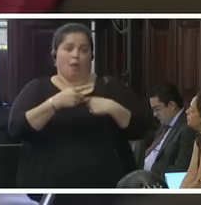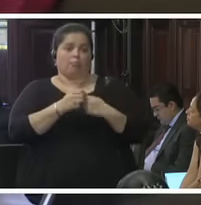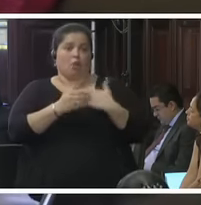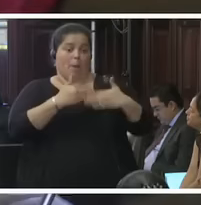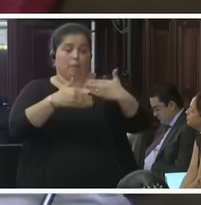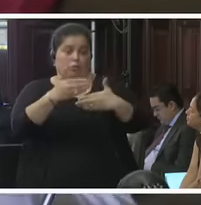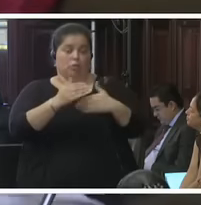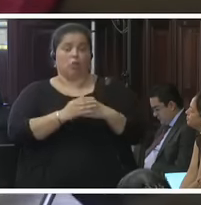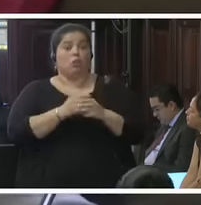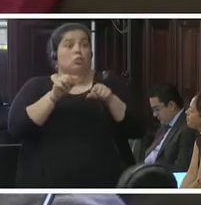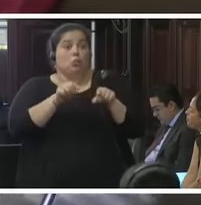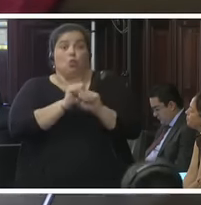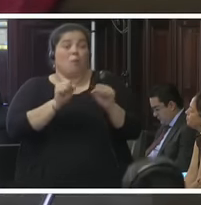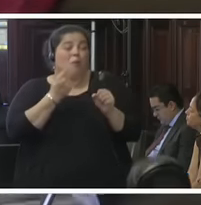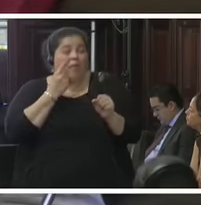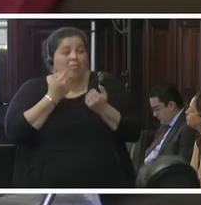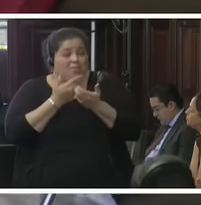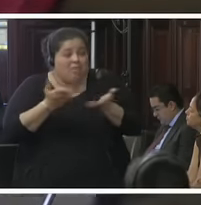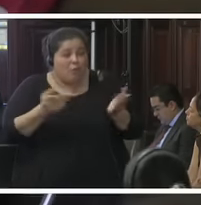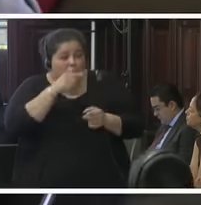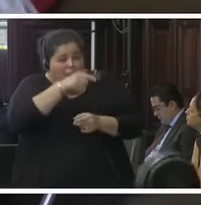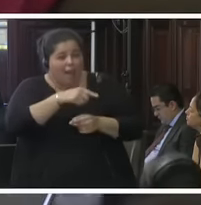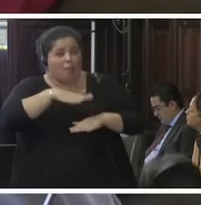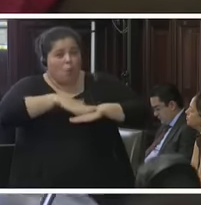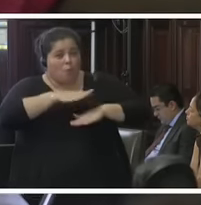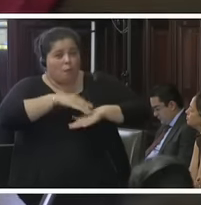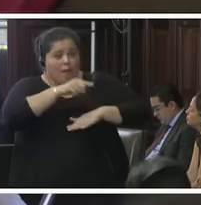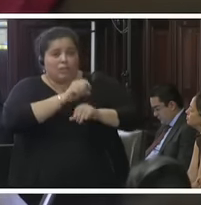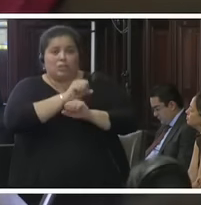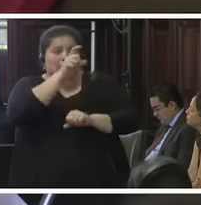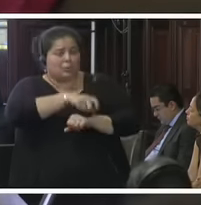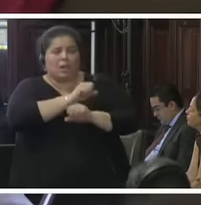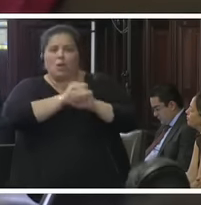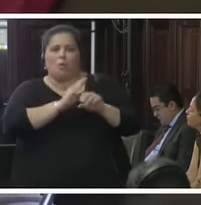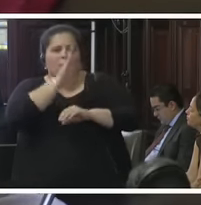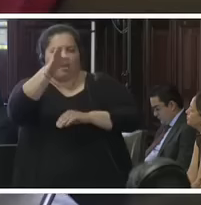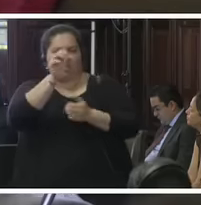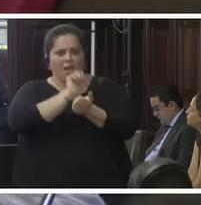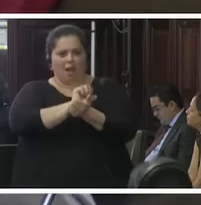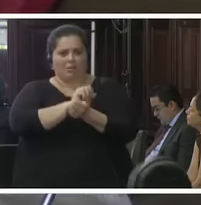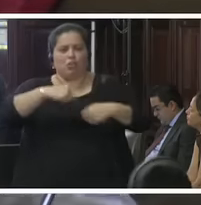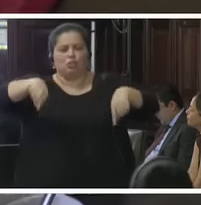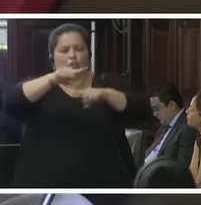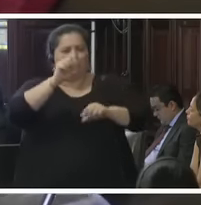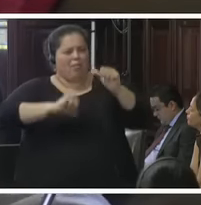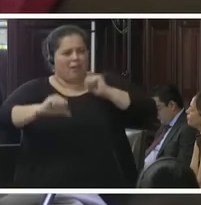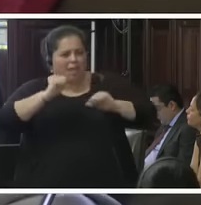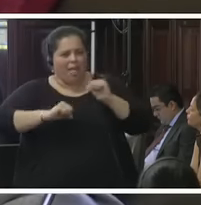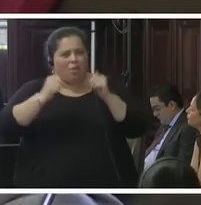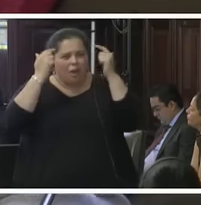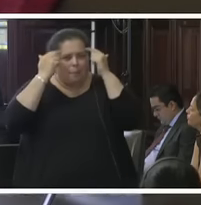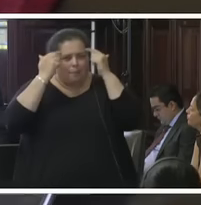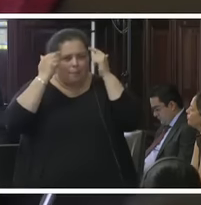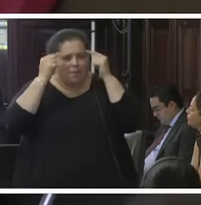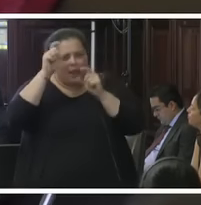demostrar, la persona no puede ir a la cárcel. Entonces, nosotros estamos destruyendo la psiquis de los ciudadanos. Y tenemos